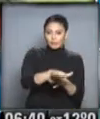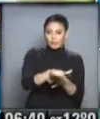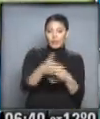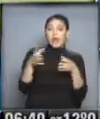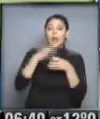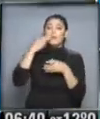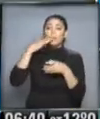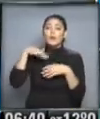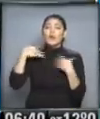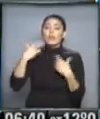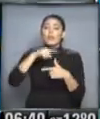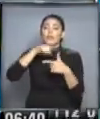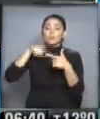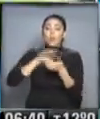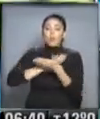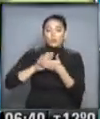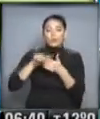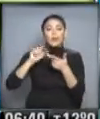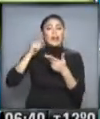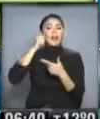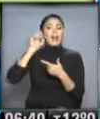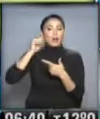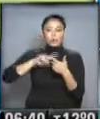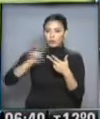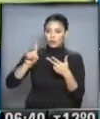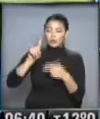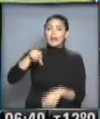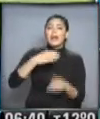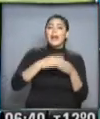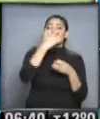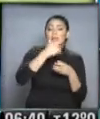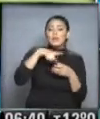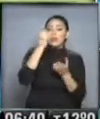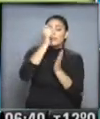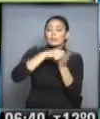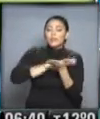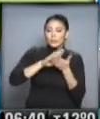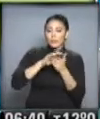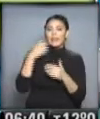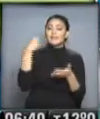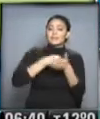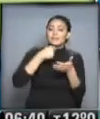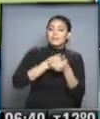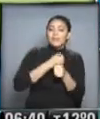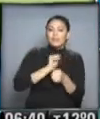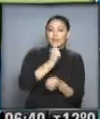firmaría en Gigliotti y el Catadías, pero no Gago. En Racing sube el día, renovó contrato y prometió pelear por el título.